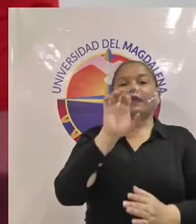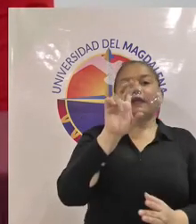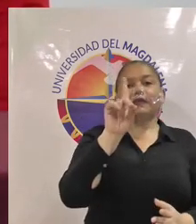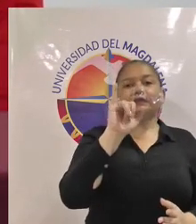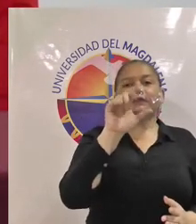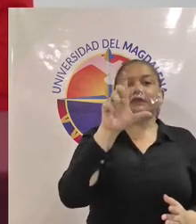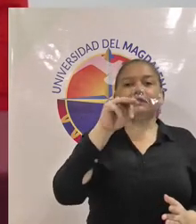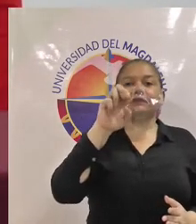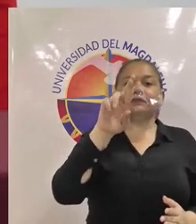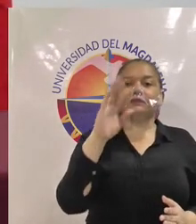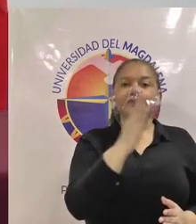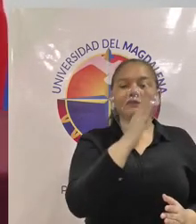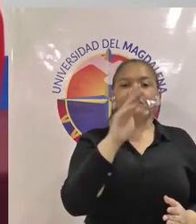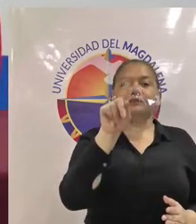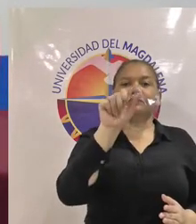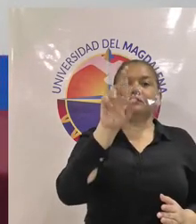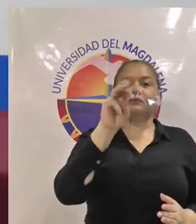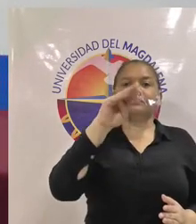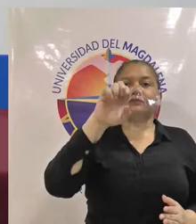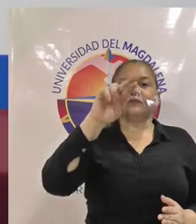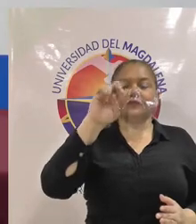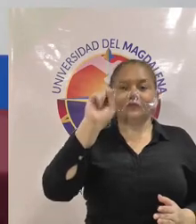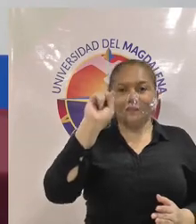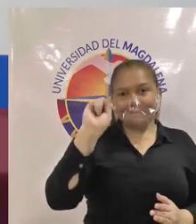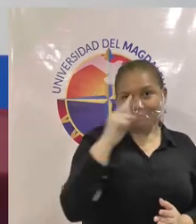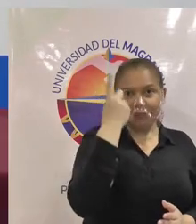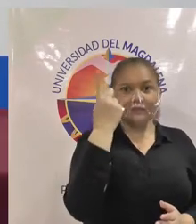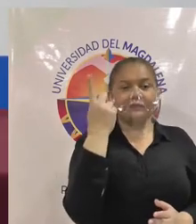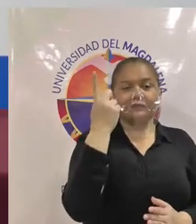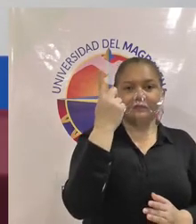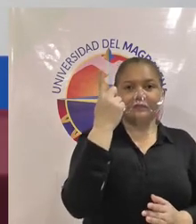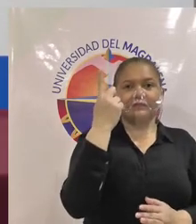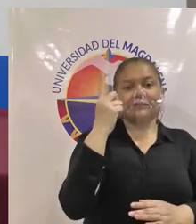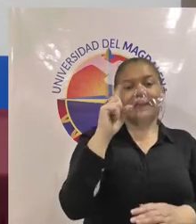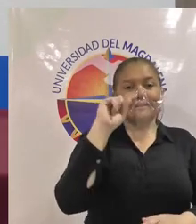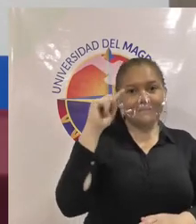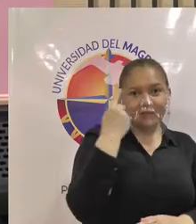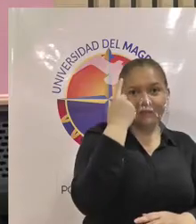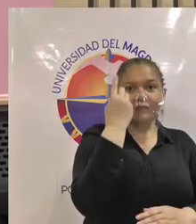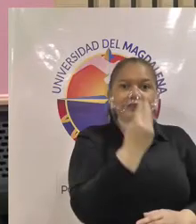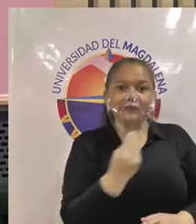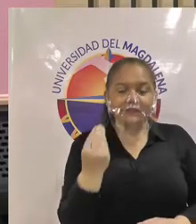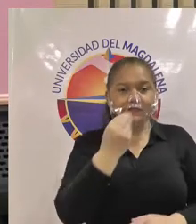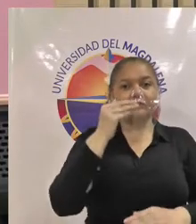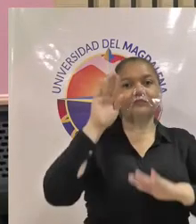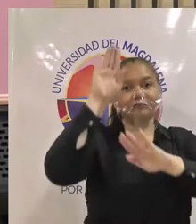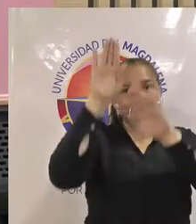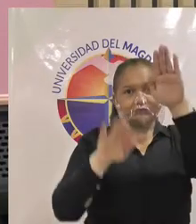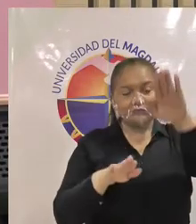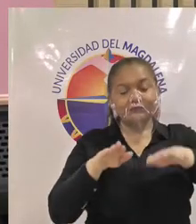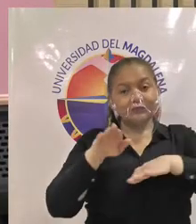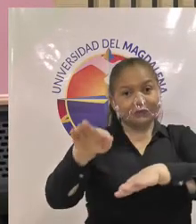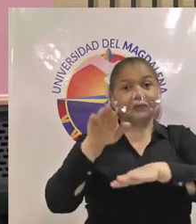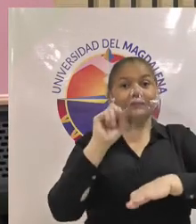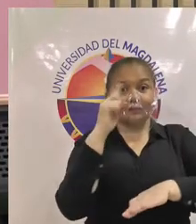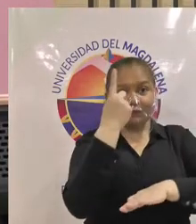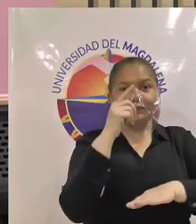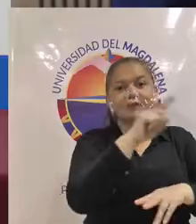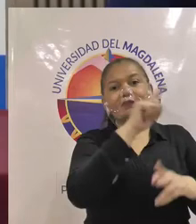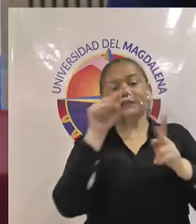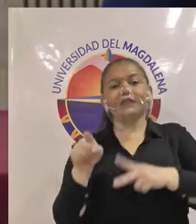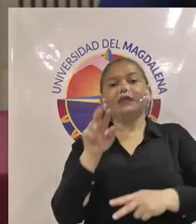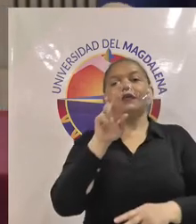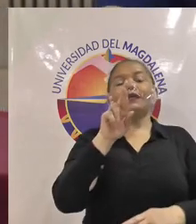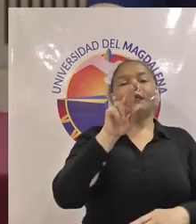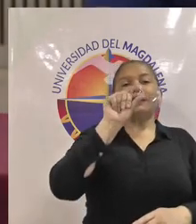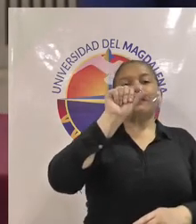Anchila candidato principal al consejo académico a Rafael Ricaurte Ebrat candidato